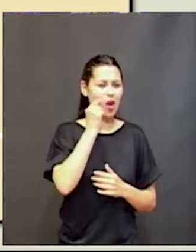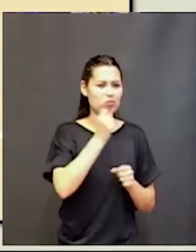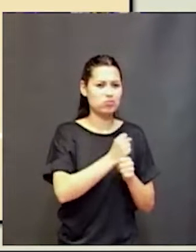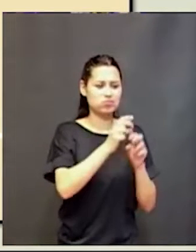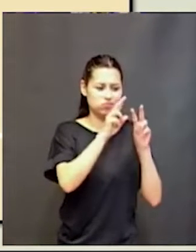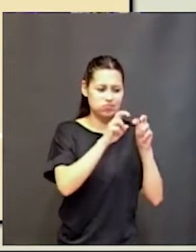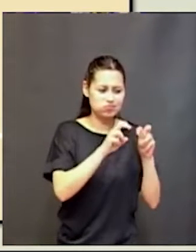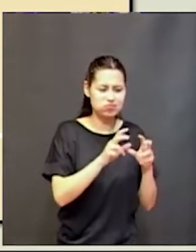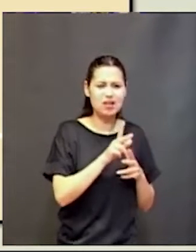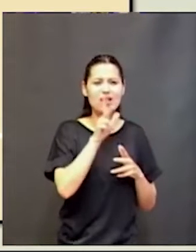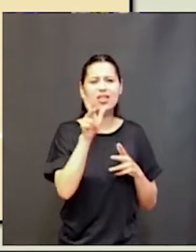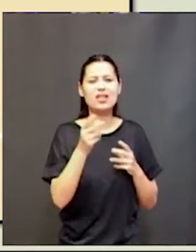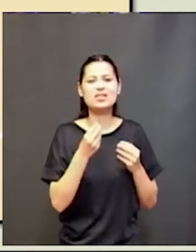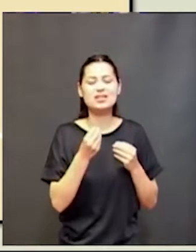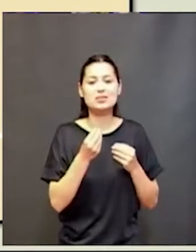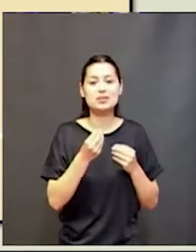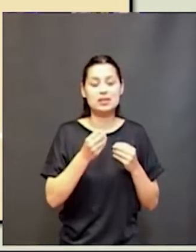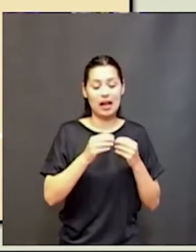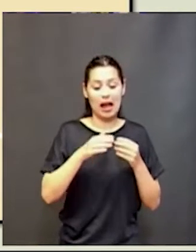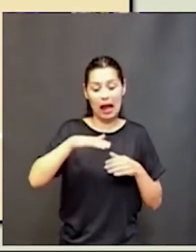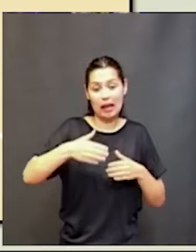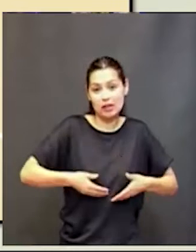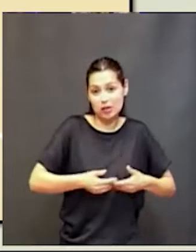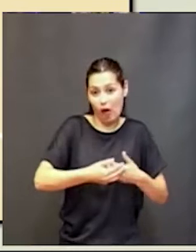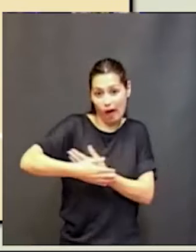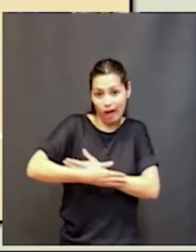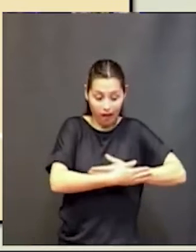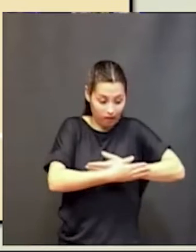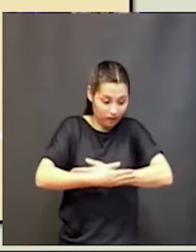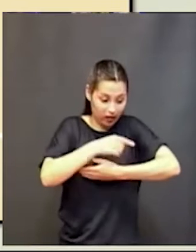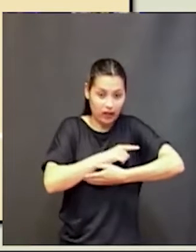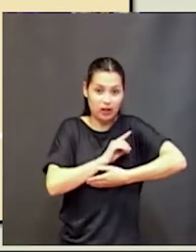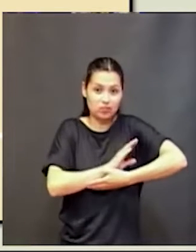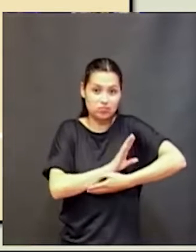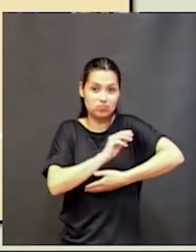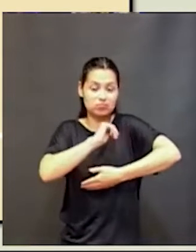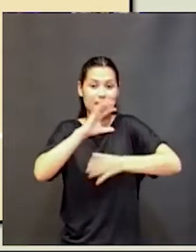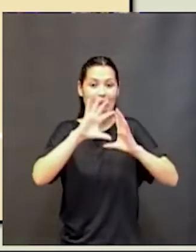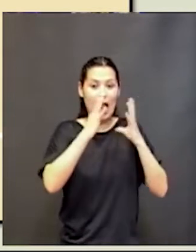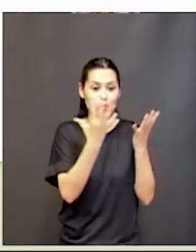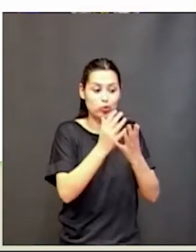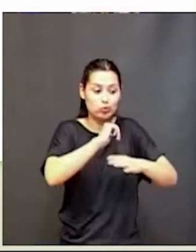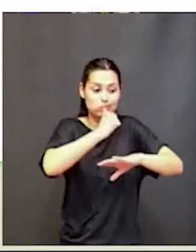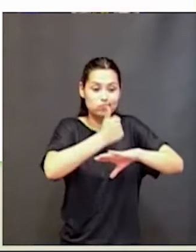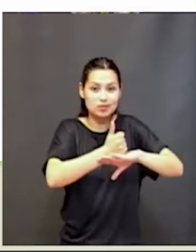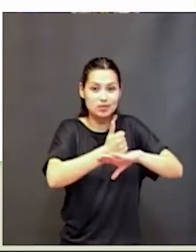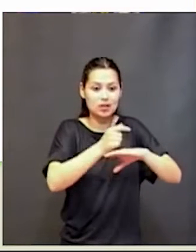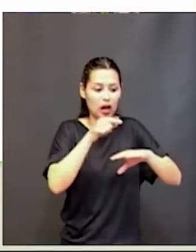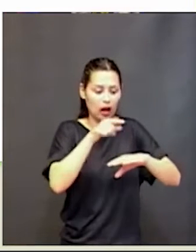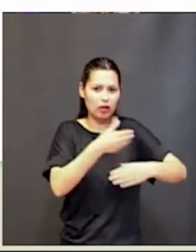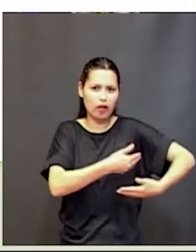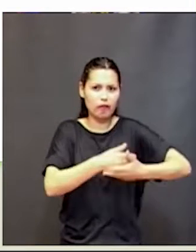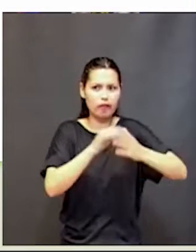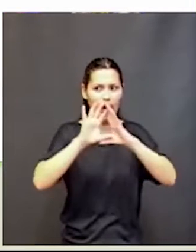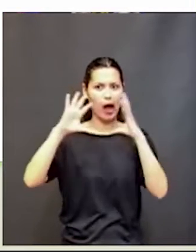desde que el bebé tiene poco ya está, conoce el mundo, conoce que el mundo está